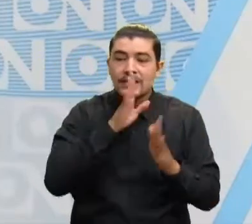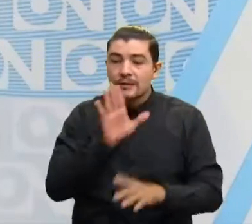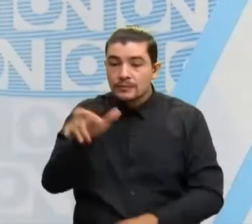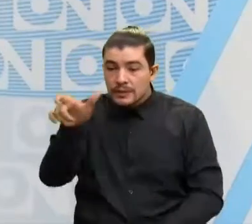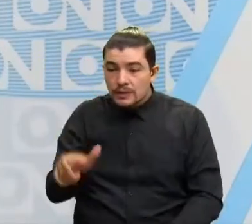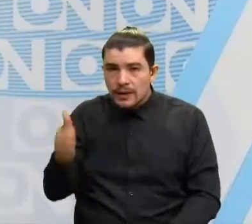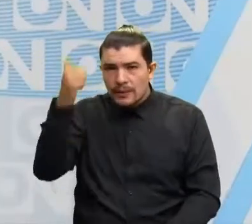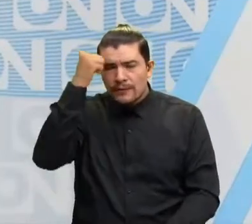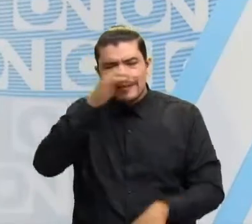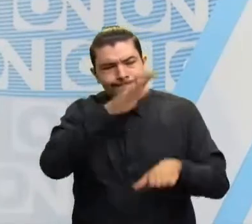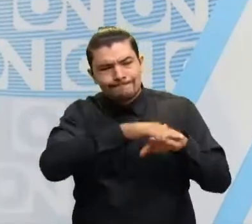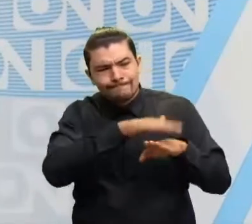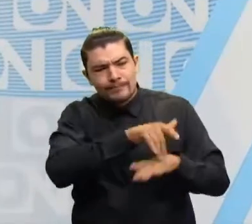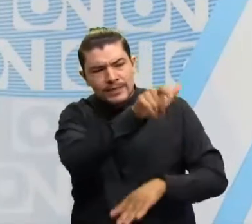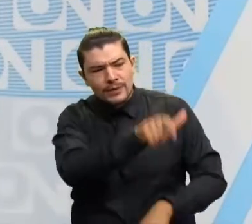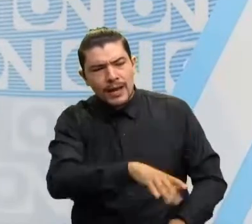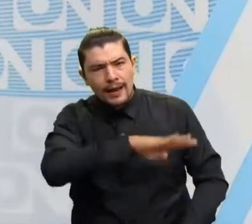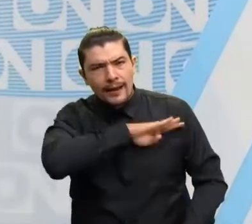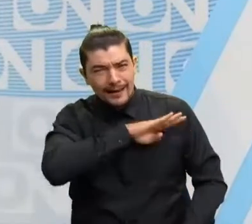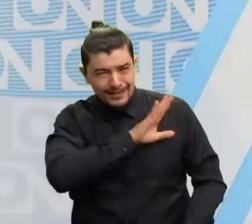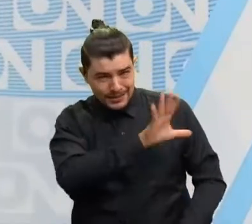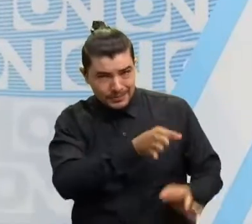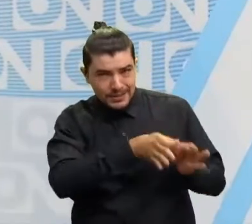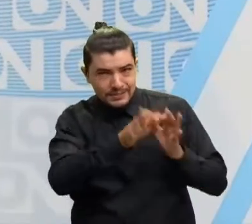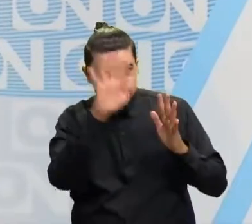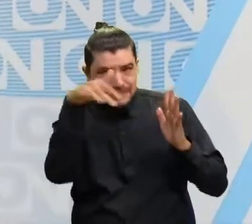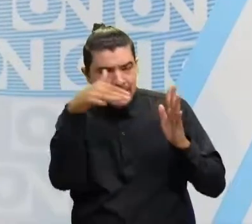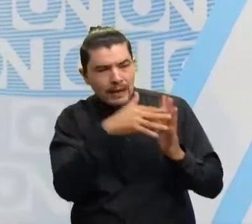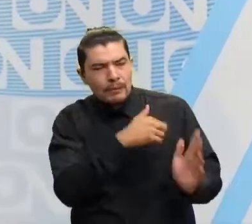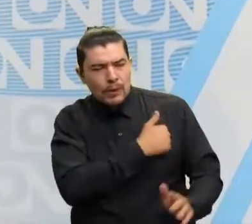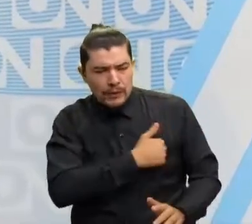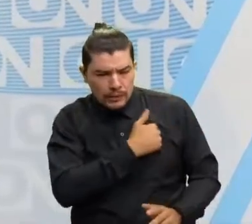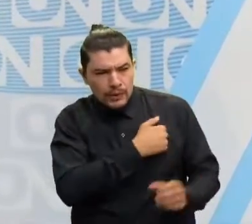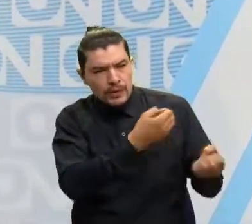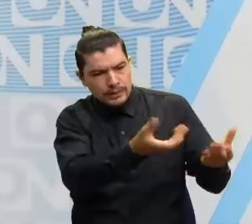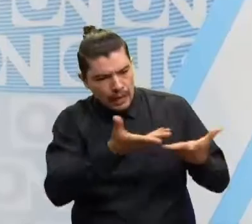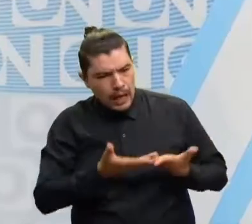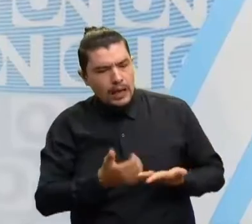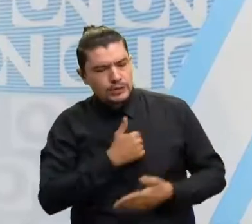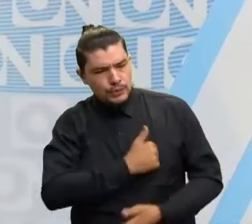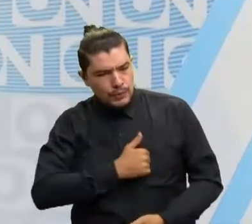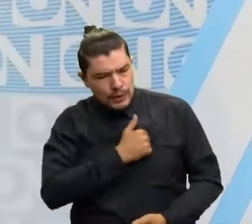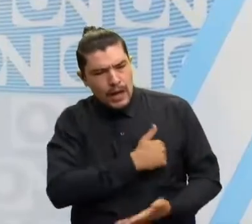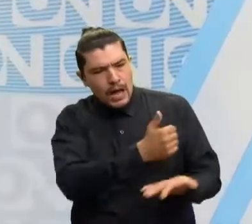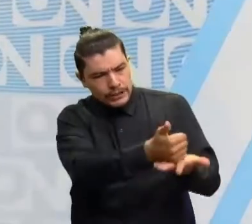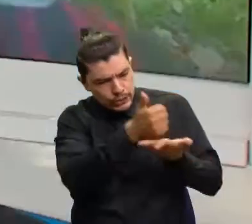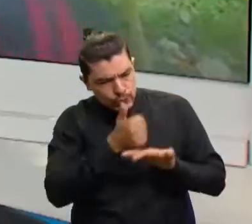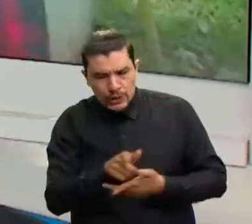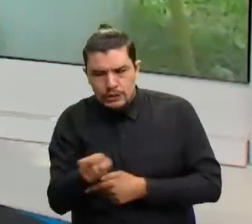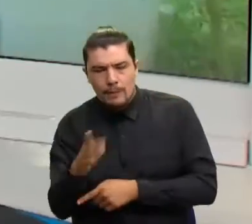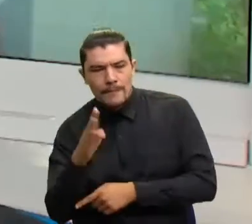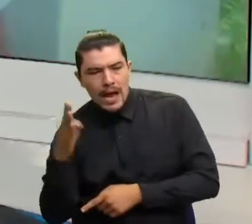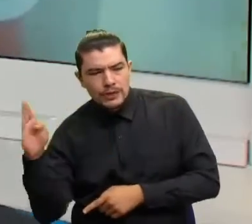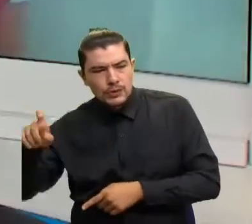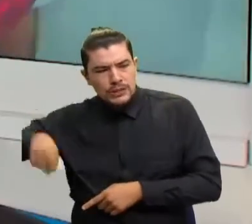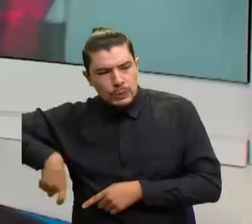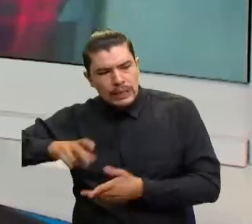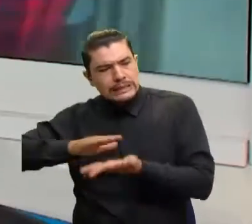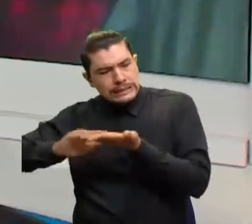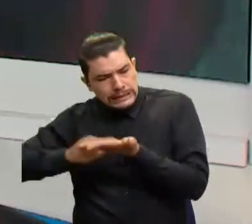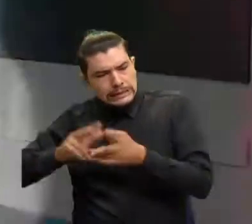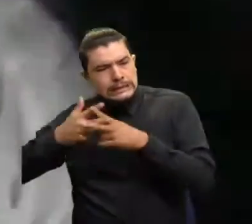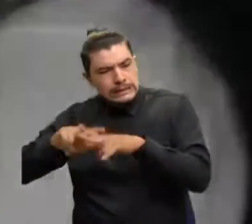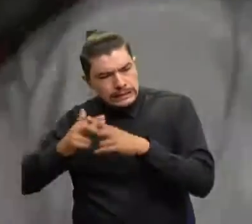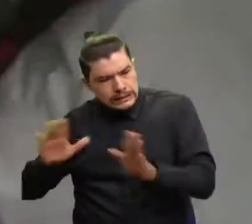hace el llamado al alcalde de este municipio para que les ayude a arreglar los baños del colegio. Veamos. Soy el profesor Jessica